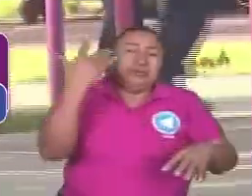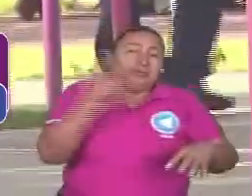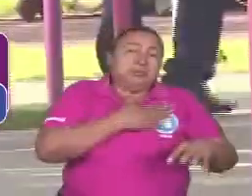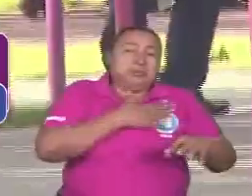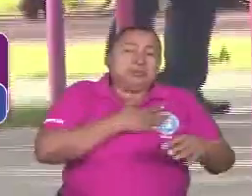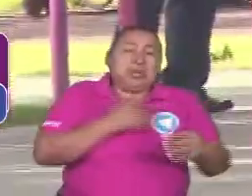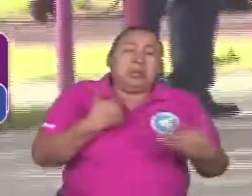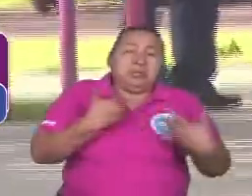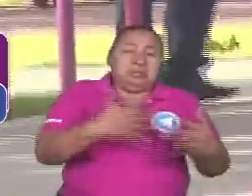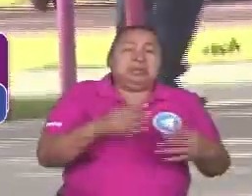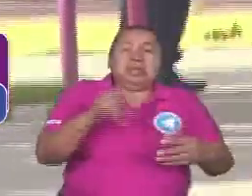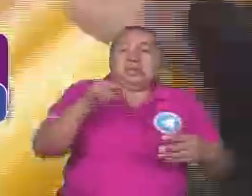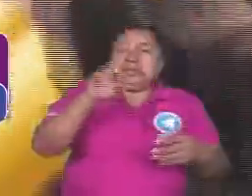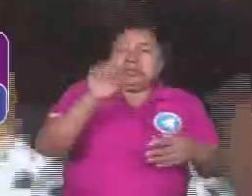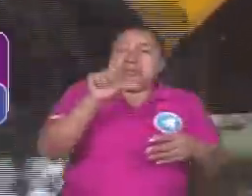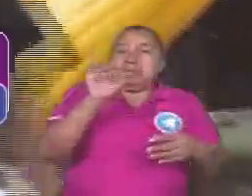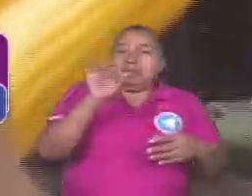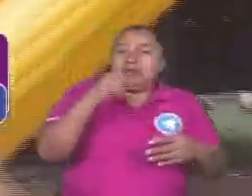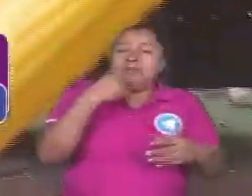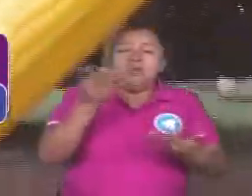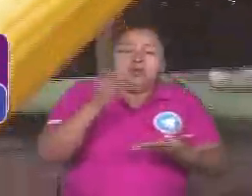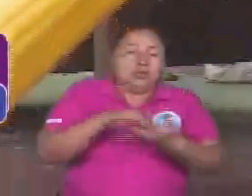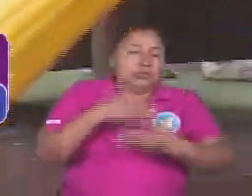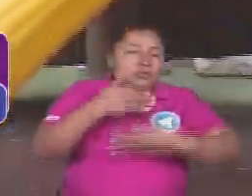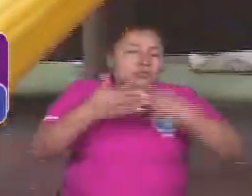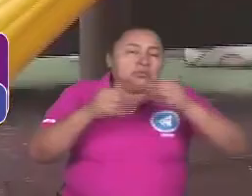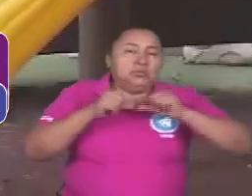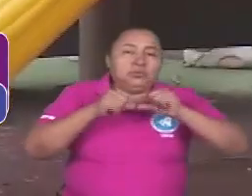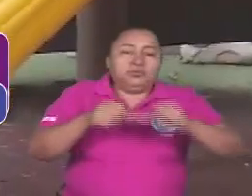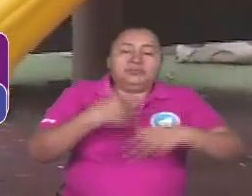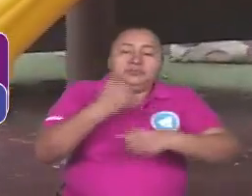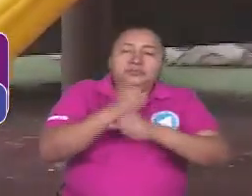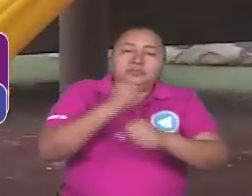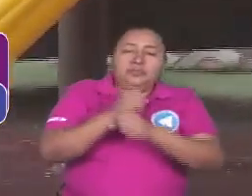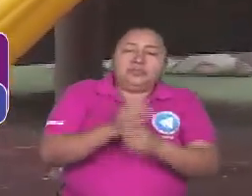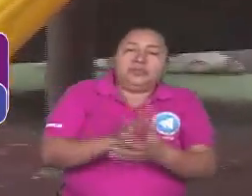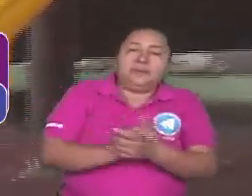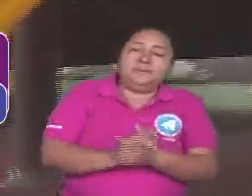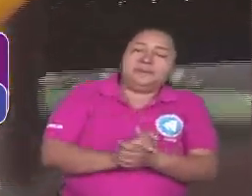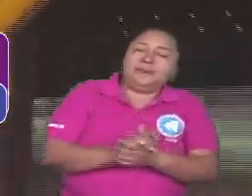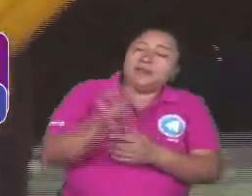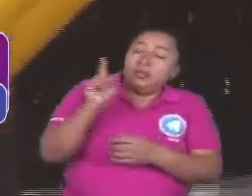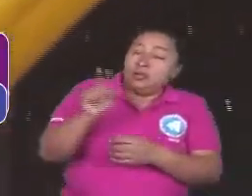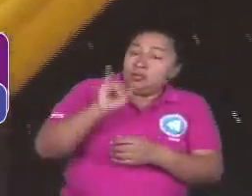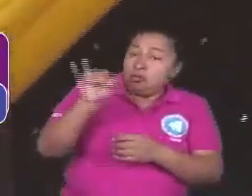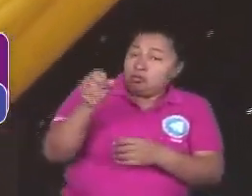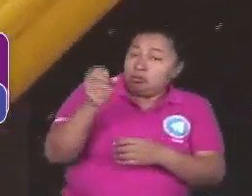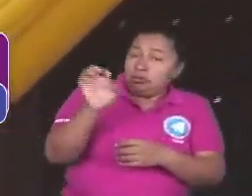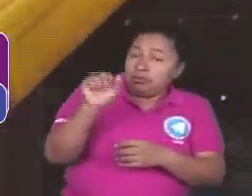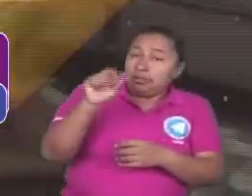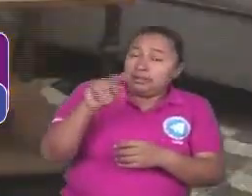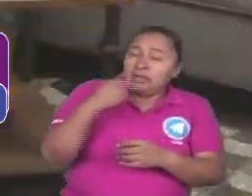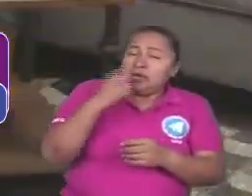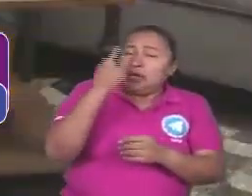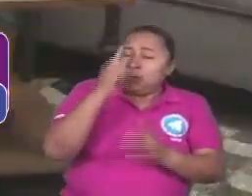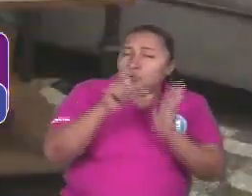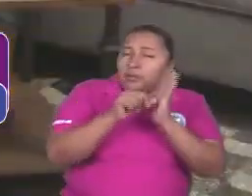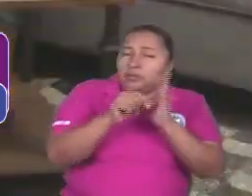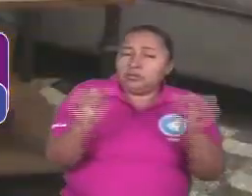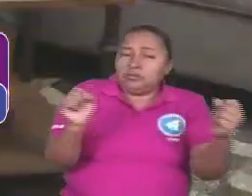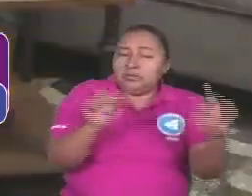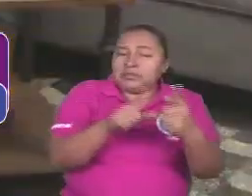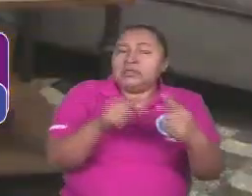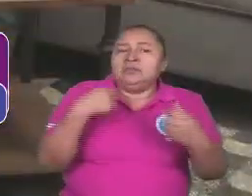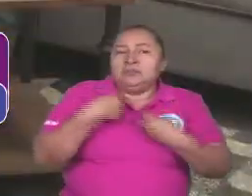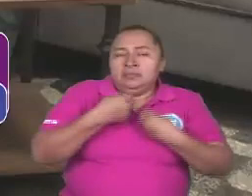golpeada por el neoliberalismo y continuamos reconstruyendo y haciendo esfuerzos. Don José Ángel, en un minuto, ¿cuál sería el mensaje que le